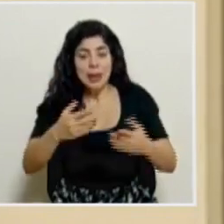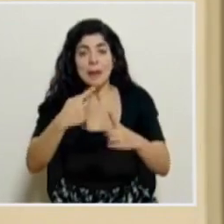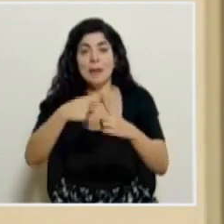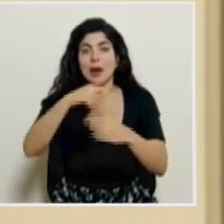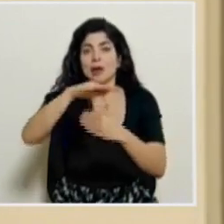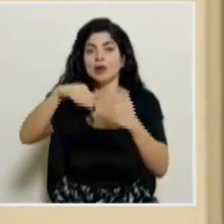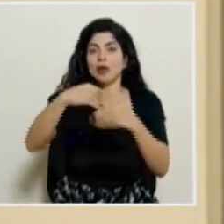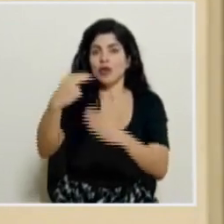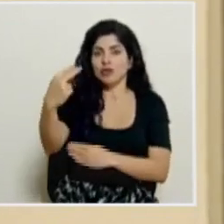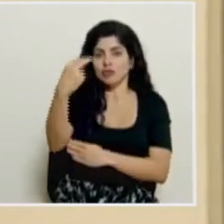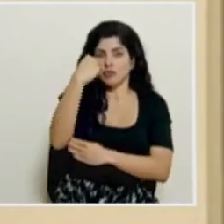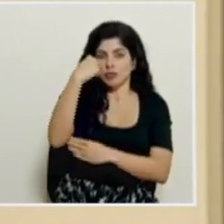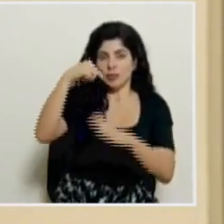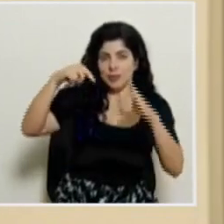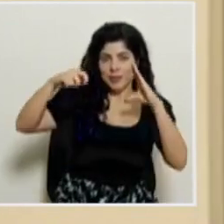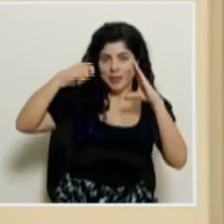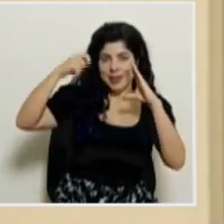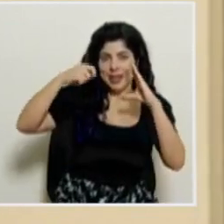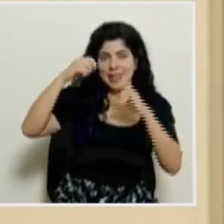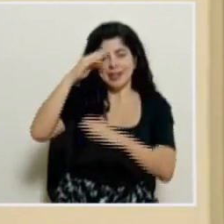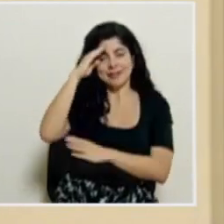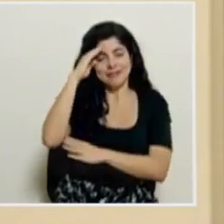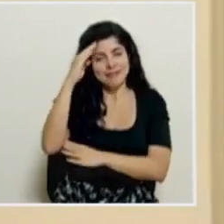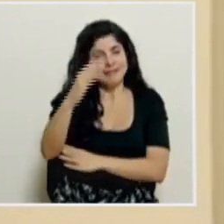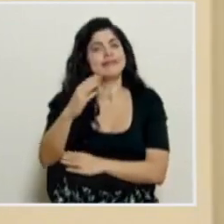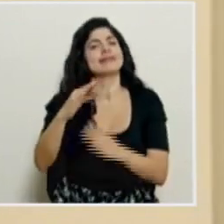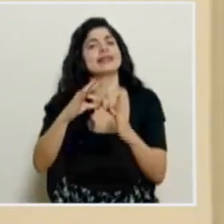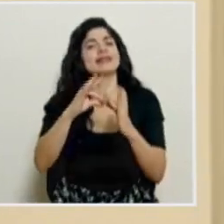transmisión. Un saludo muy especial.